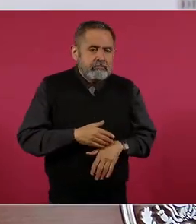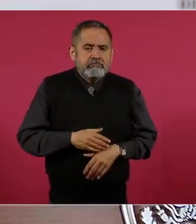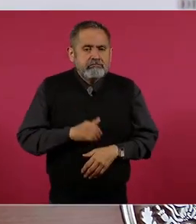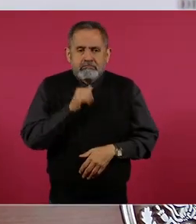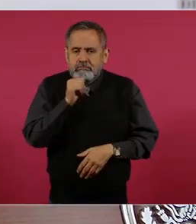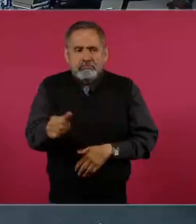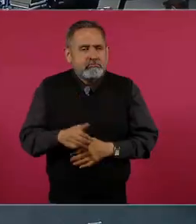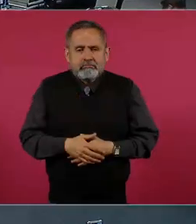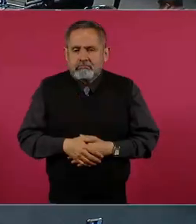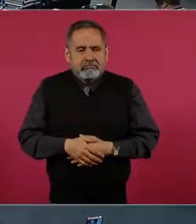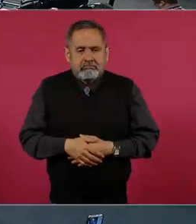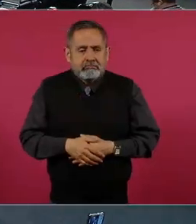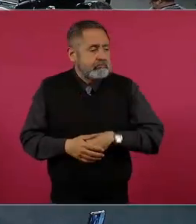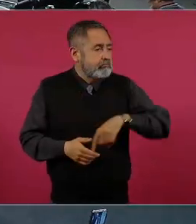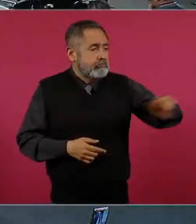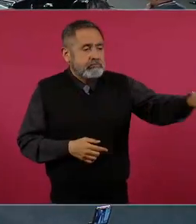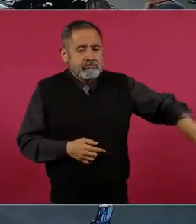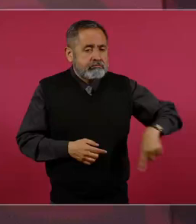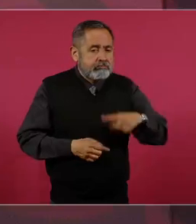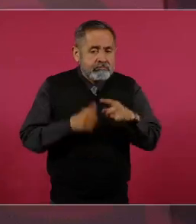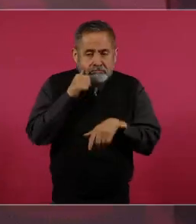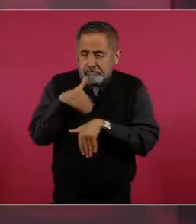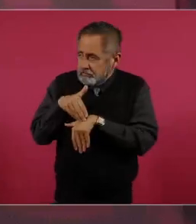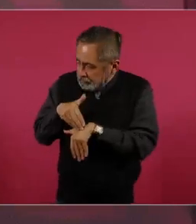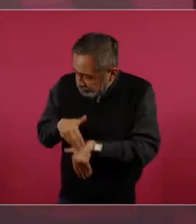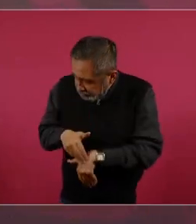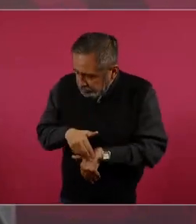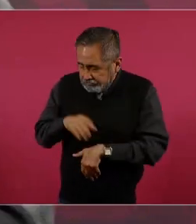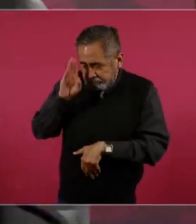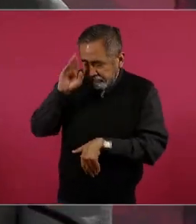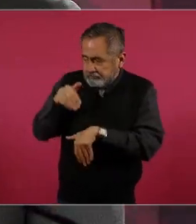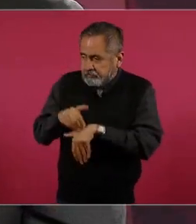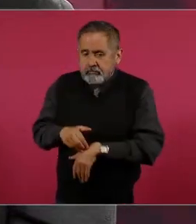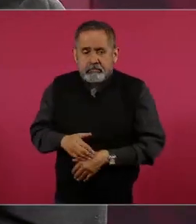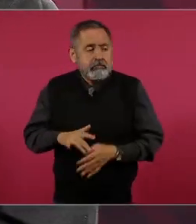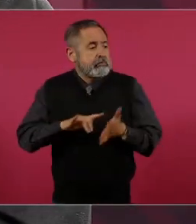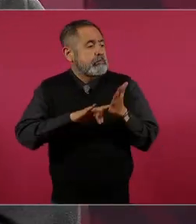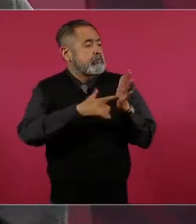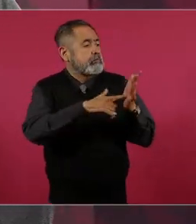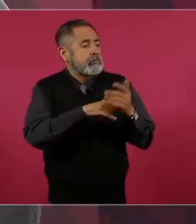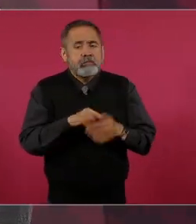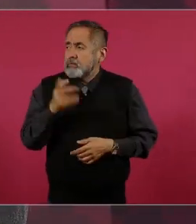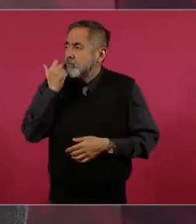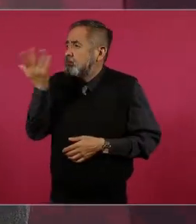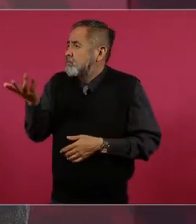¿Era así, señor? ¿Qué horas son? Las que usted quiera que sean, señor.